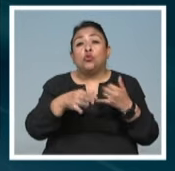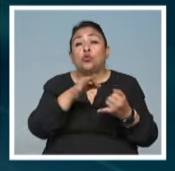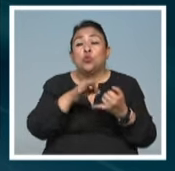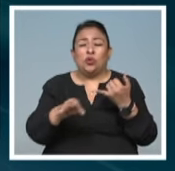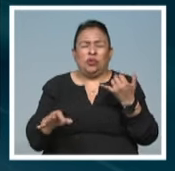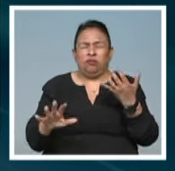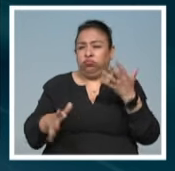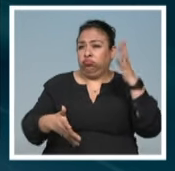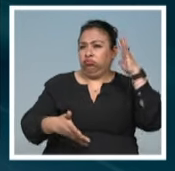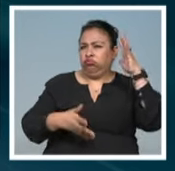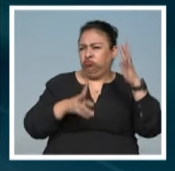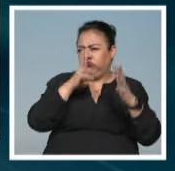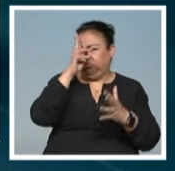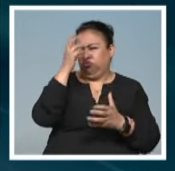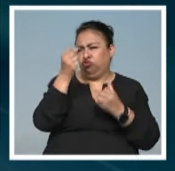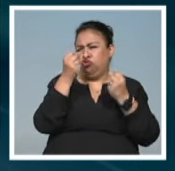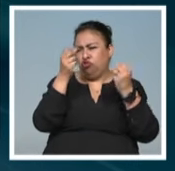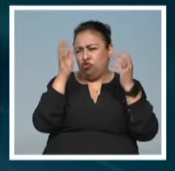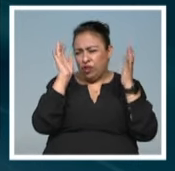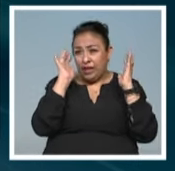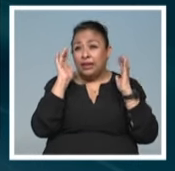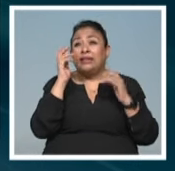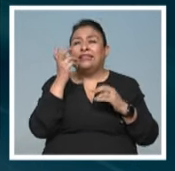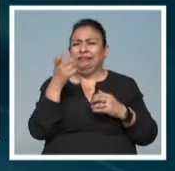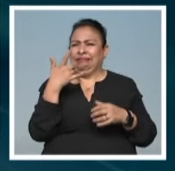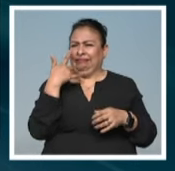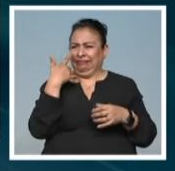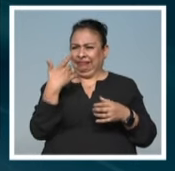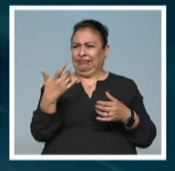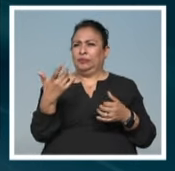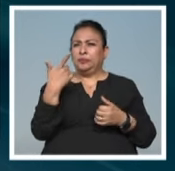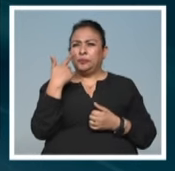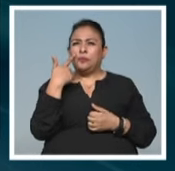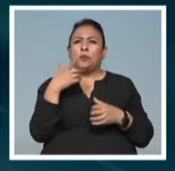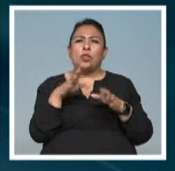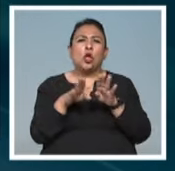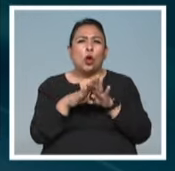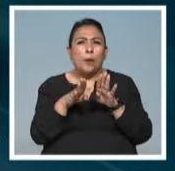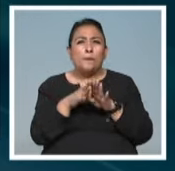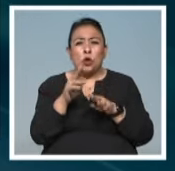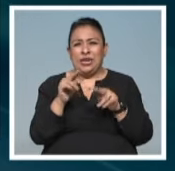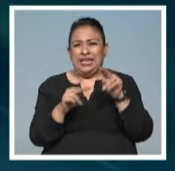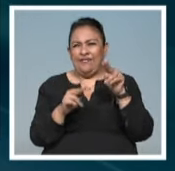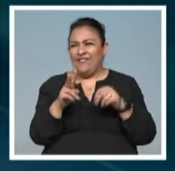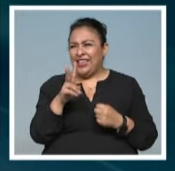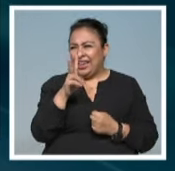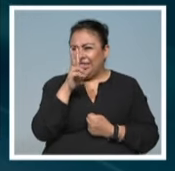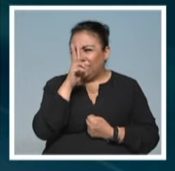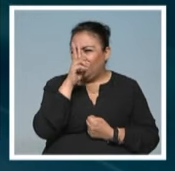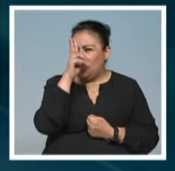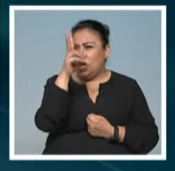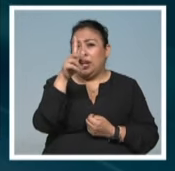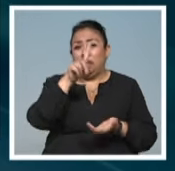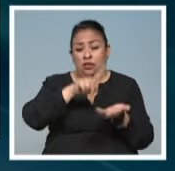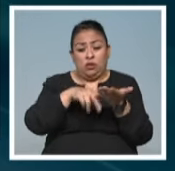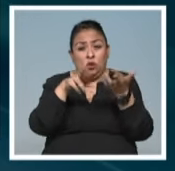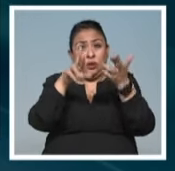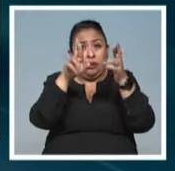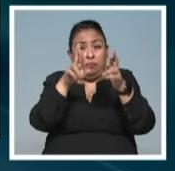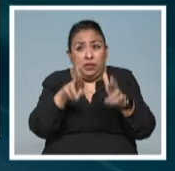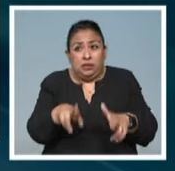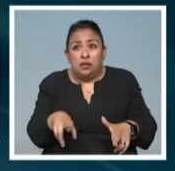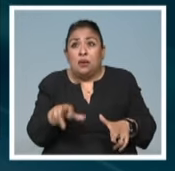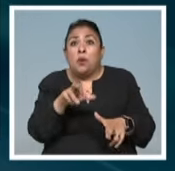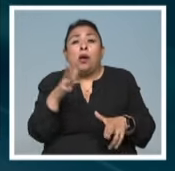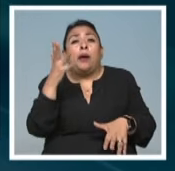distópico y violento. Entonces es muy extraño cuando esos niveles de violencia están representados a partir